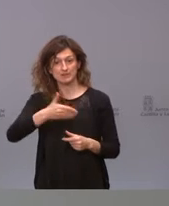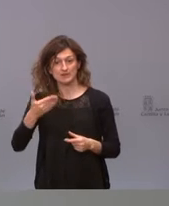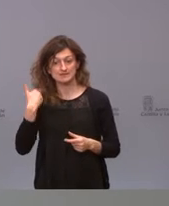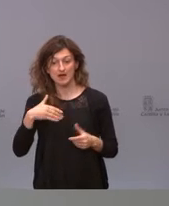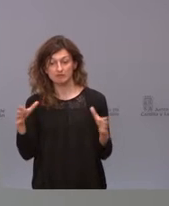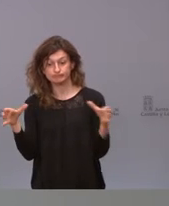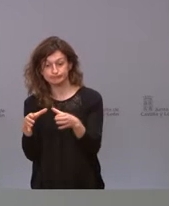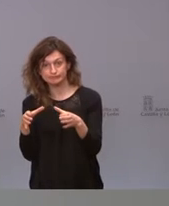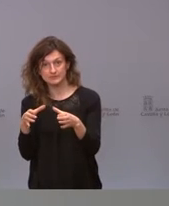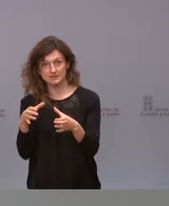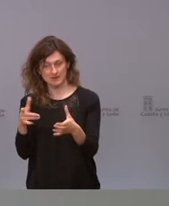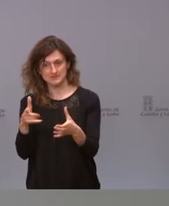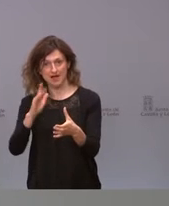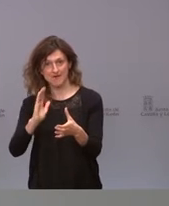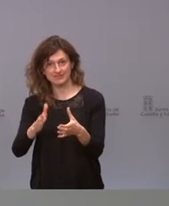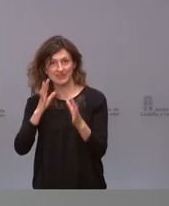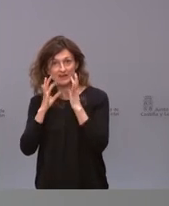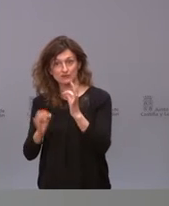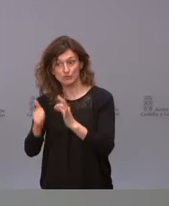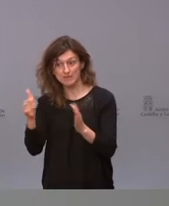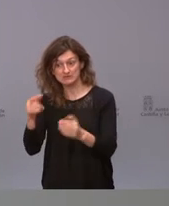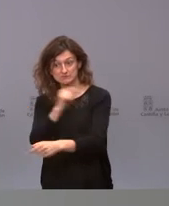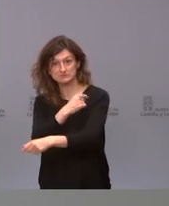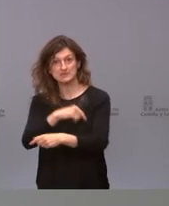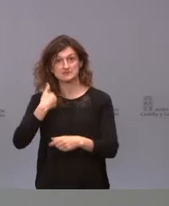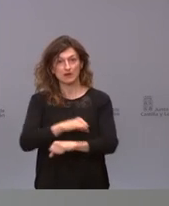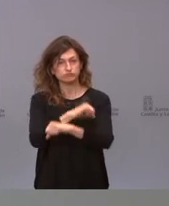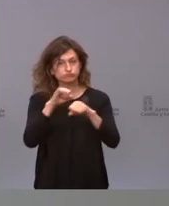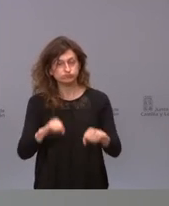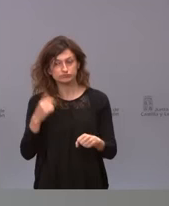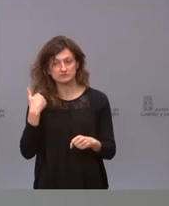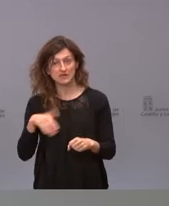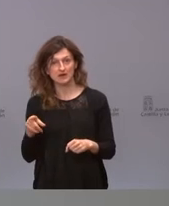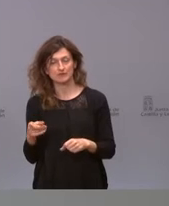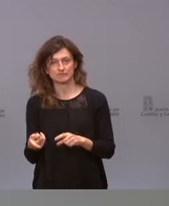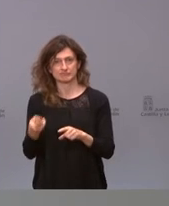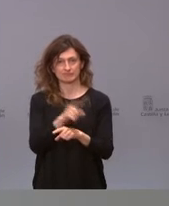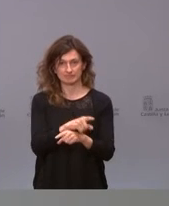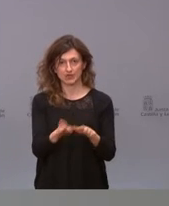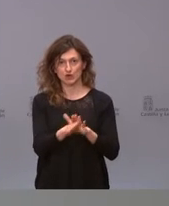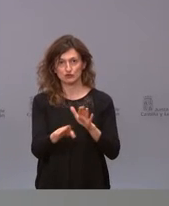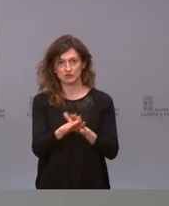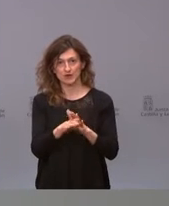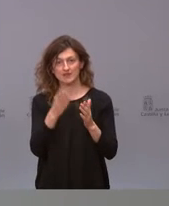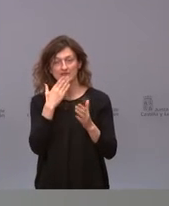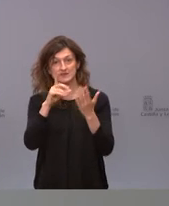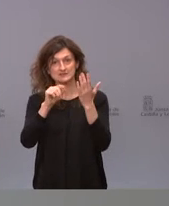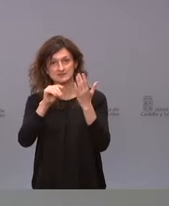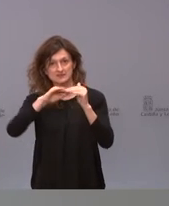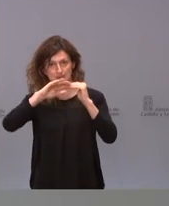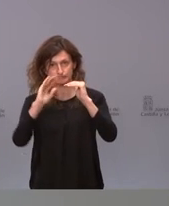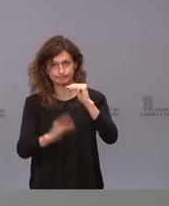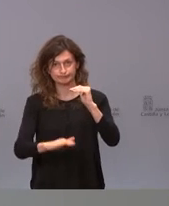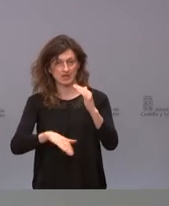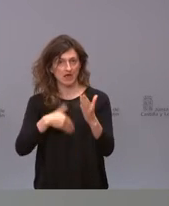población más vulnerable y más expuesta que ya está siendo vacunada seguir con los tramos de edad